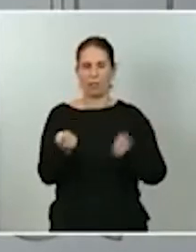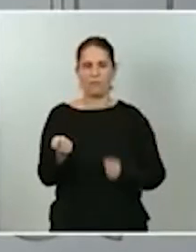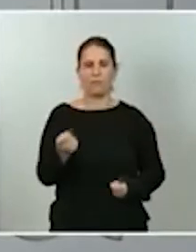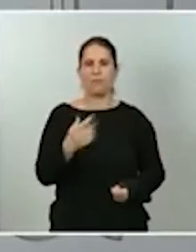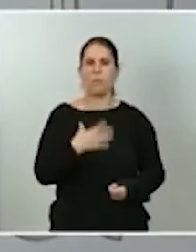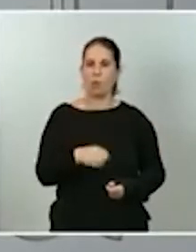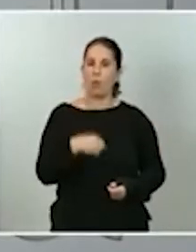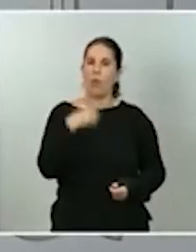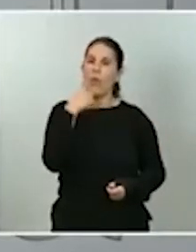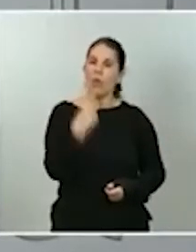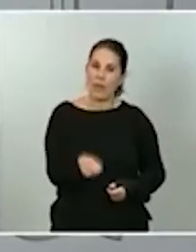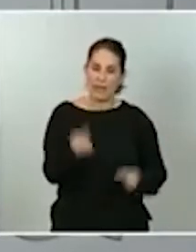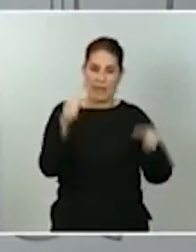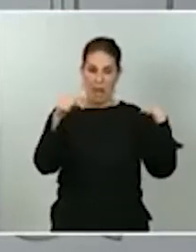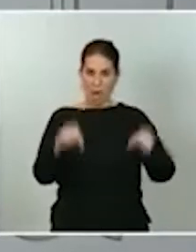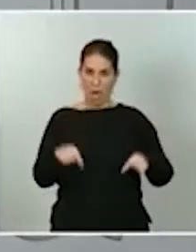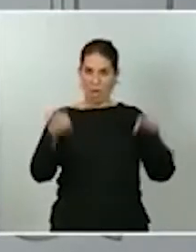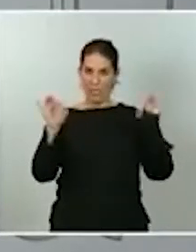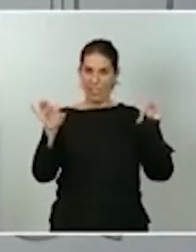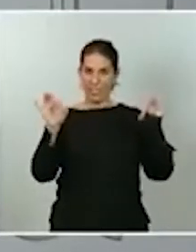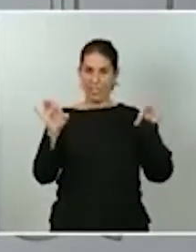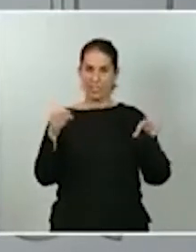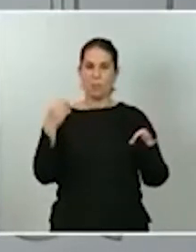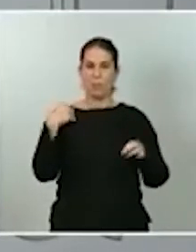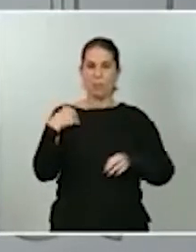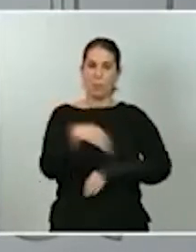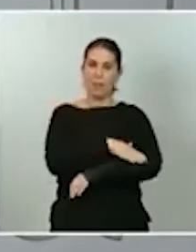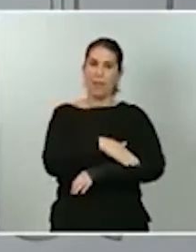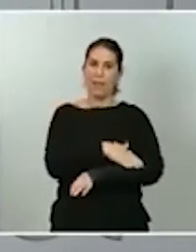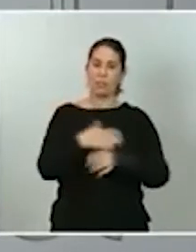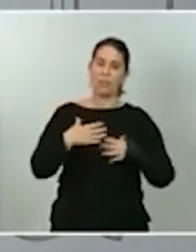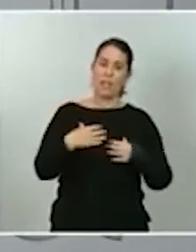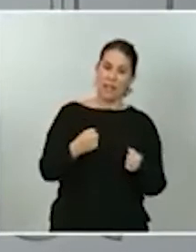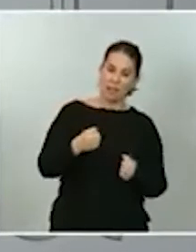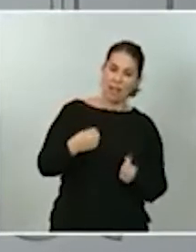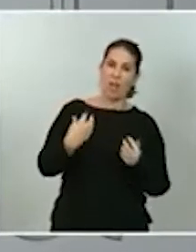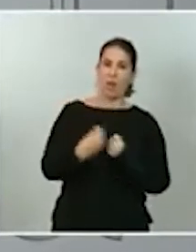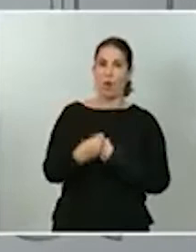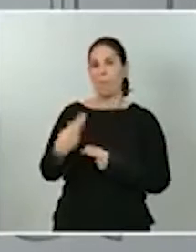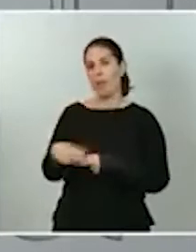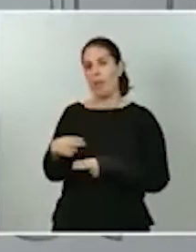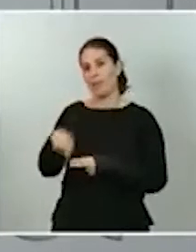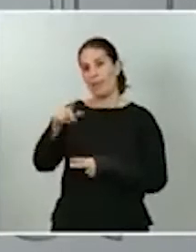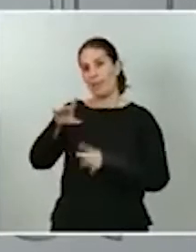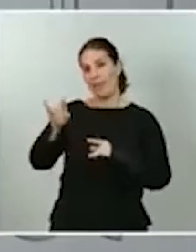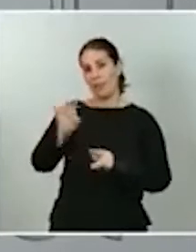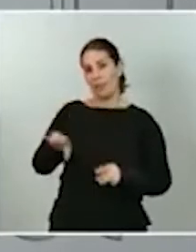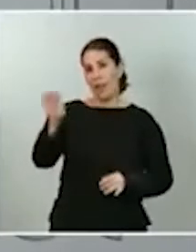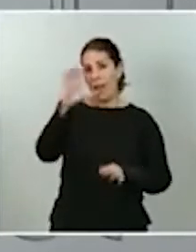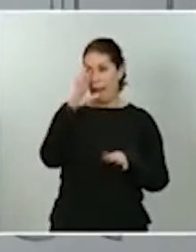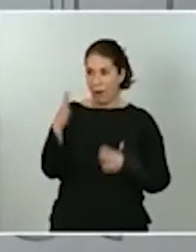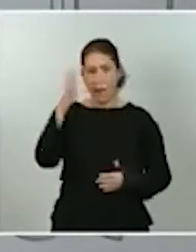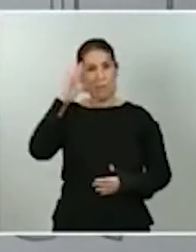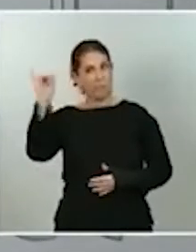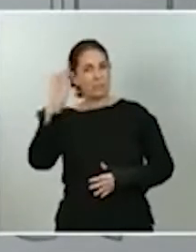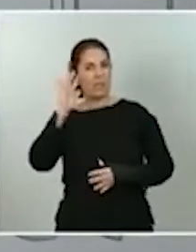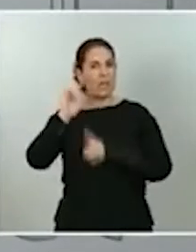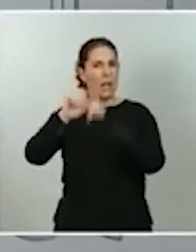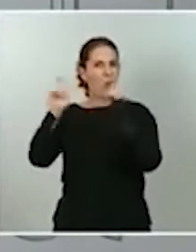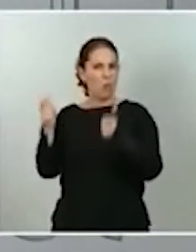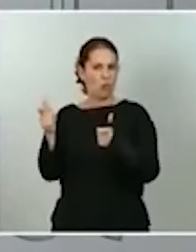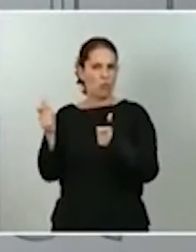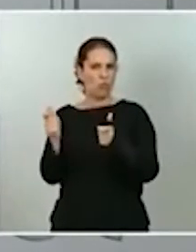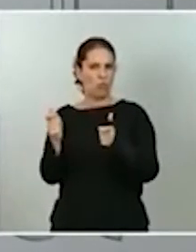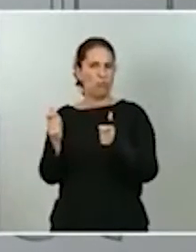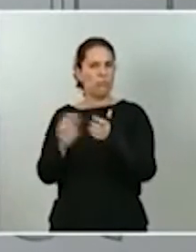mismo, el propio ministro de Sanidad con la ministra de Política Territorial creo que hasta ahora están manteniendo, si no han terminado, están manteniendo una